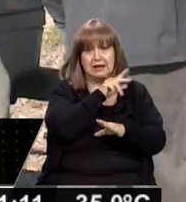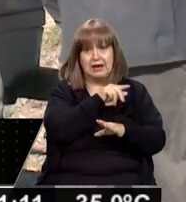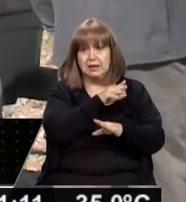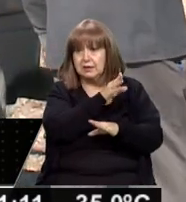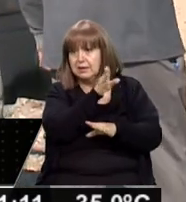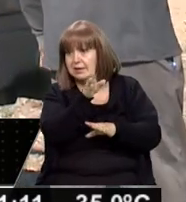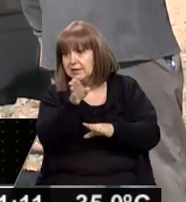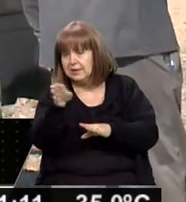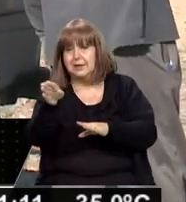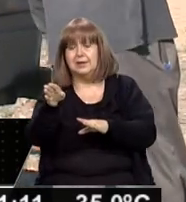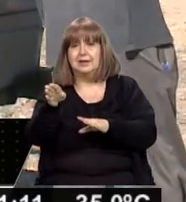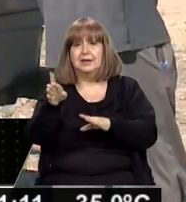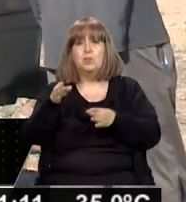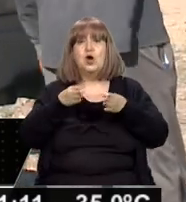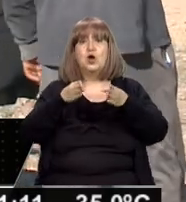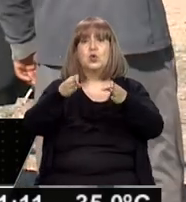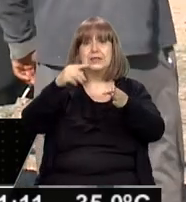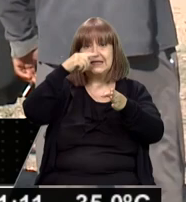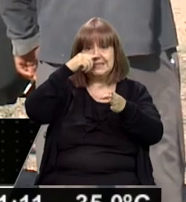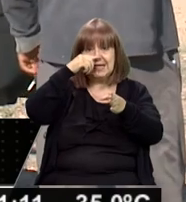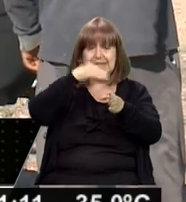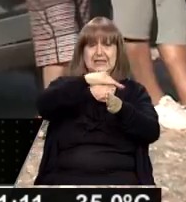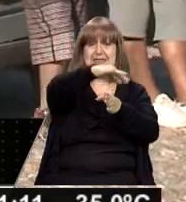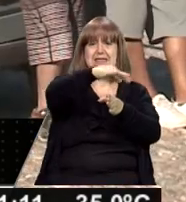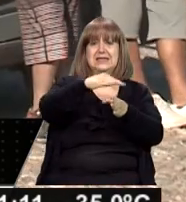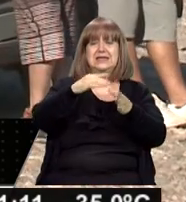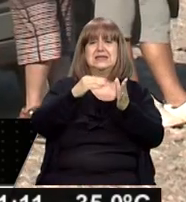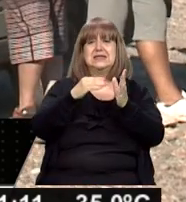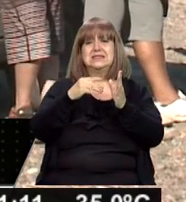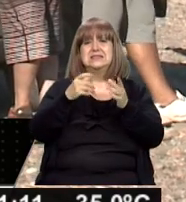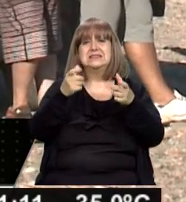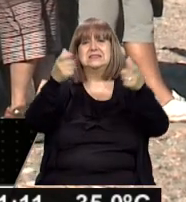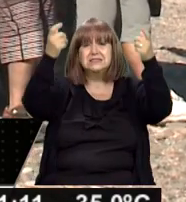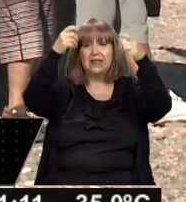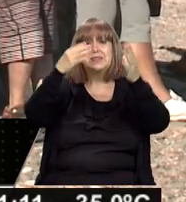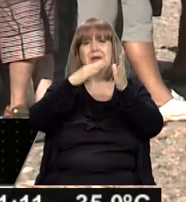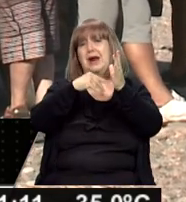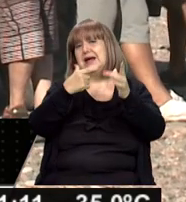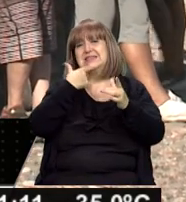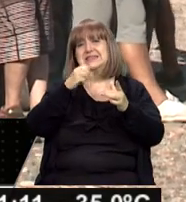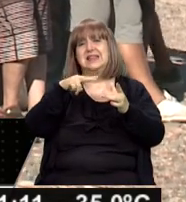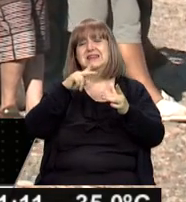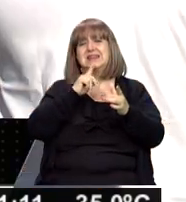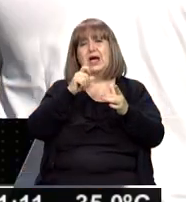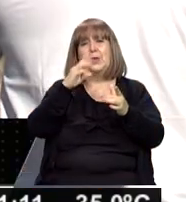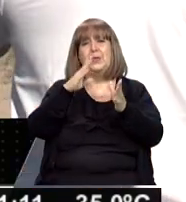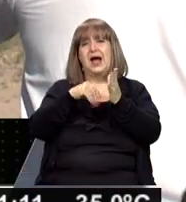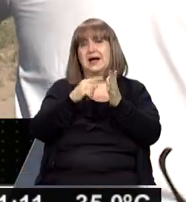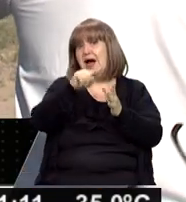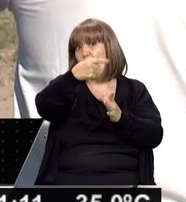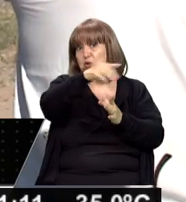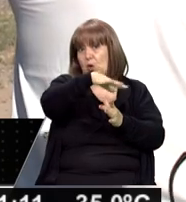hicimos muchos lugares de la ruta 7 para allá, hicimos todo lo que es Santa Blanca y bueno, supuestamente este lugar ya estaba hecho y